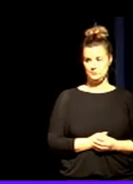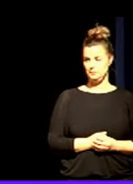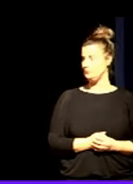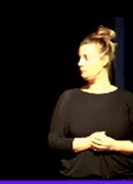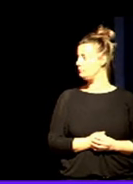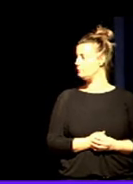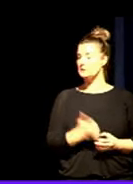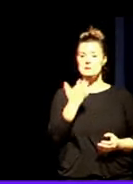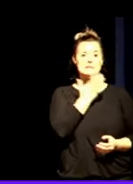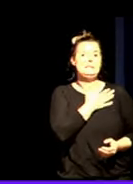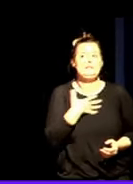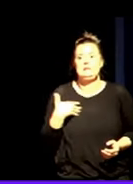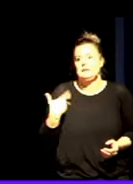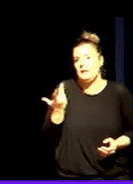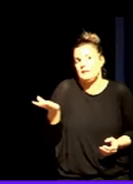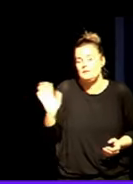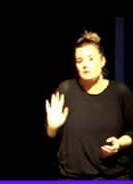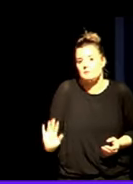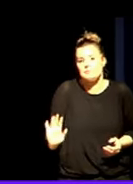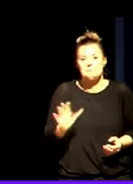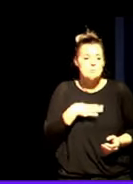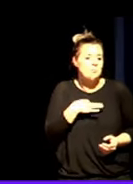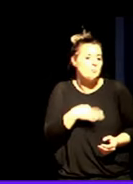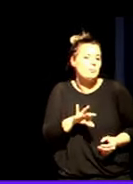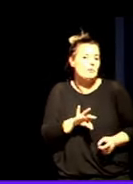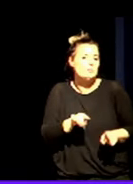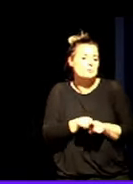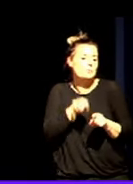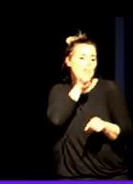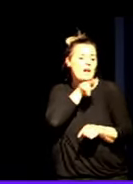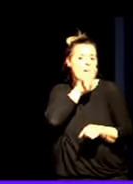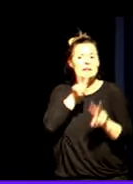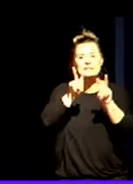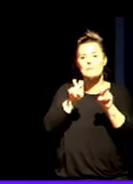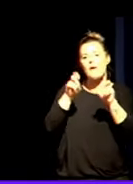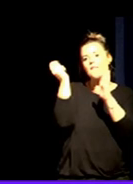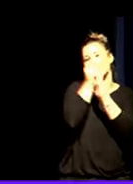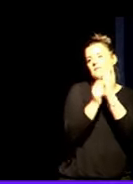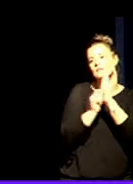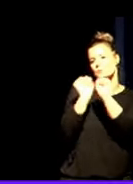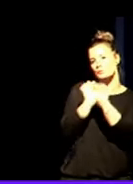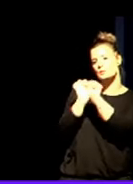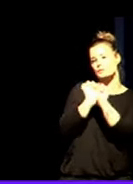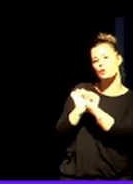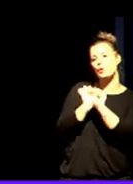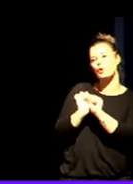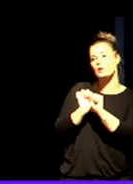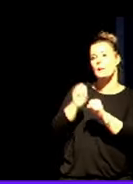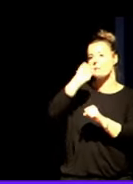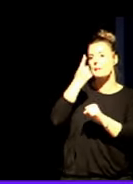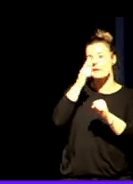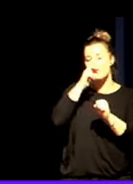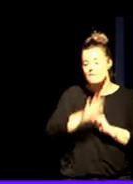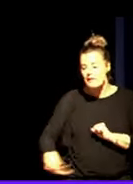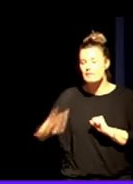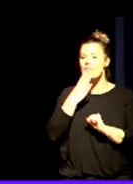si queréis si queréis podemos entrar en cuáles son los factores de protección en la primera infancia en edad